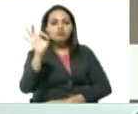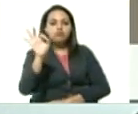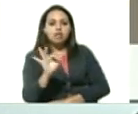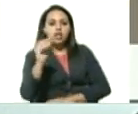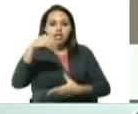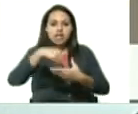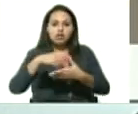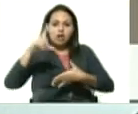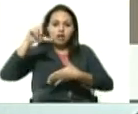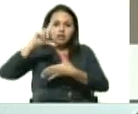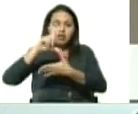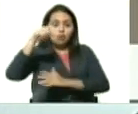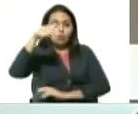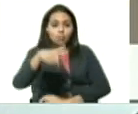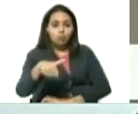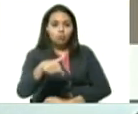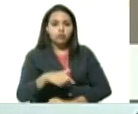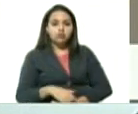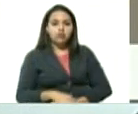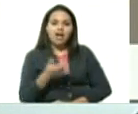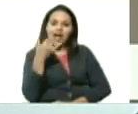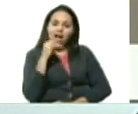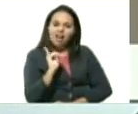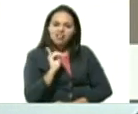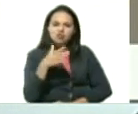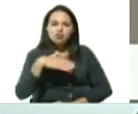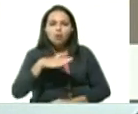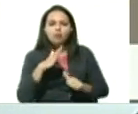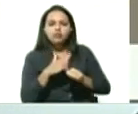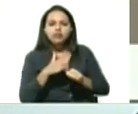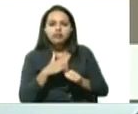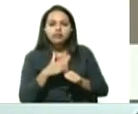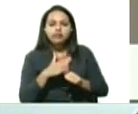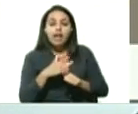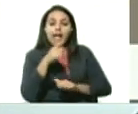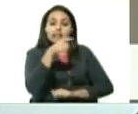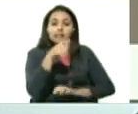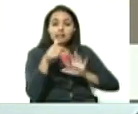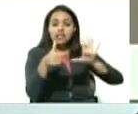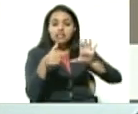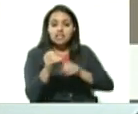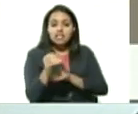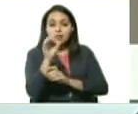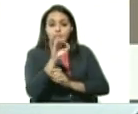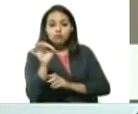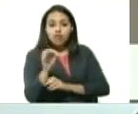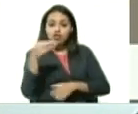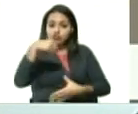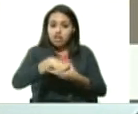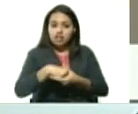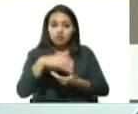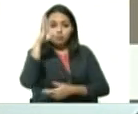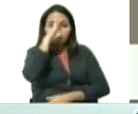américa latina que hay hoy están justamente el 60% en brasil